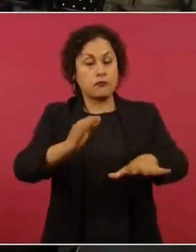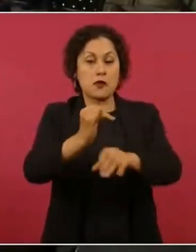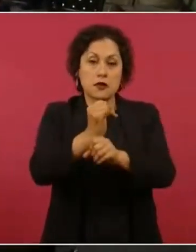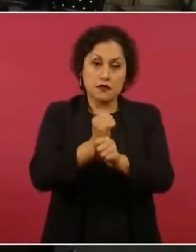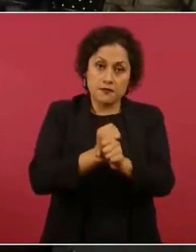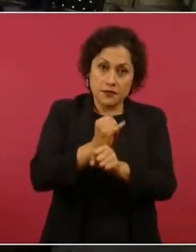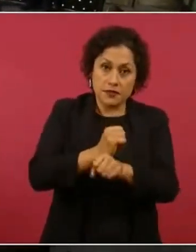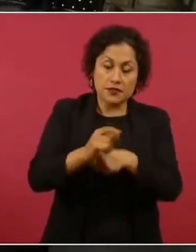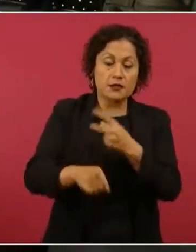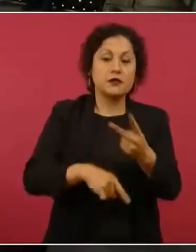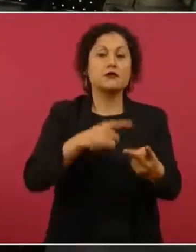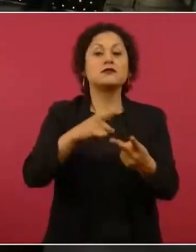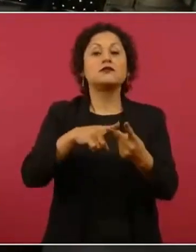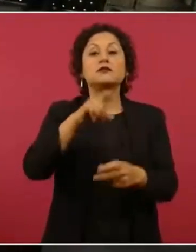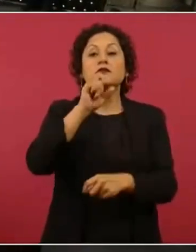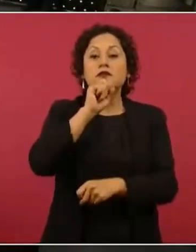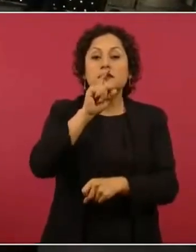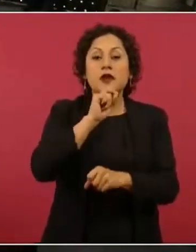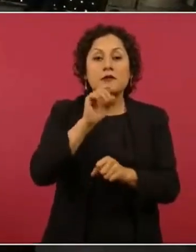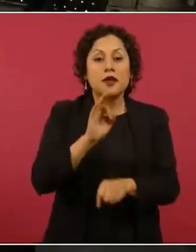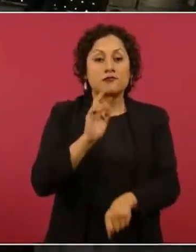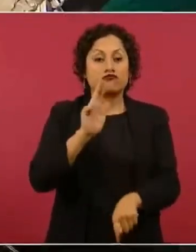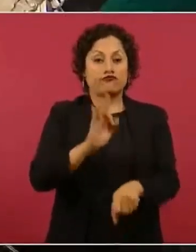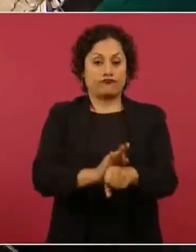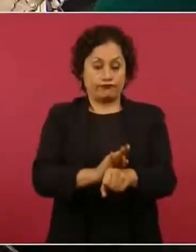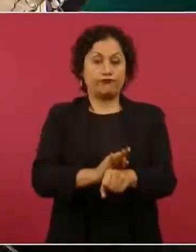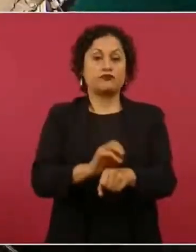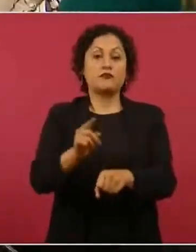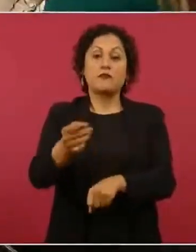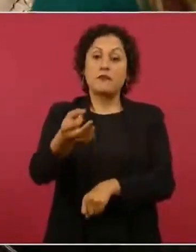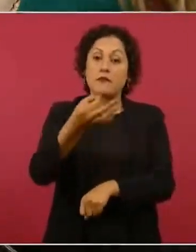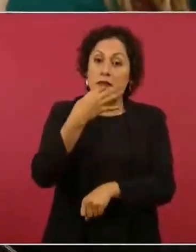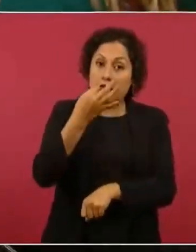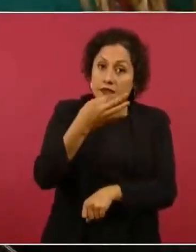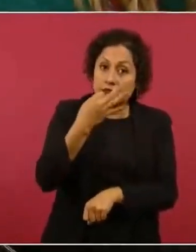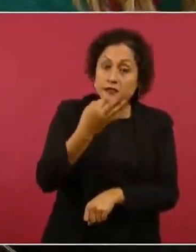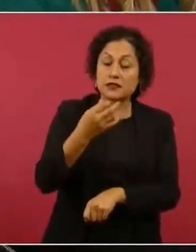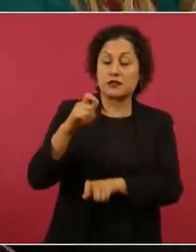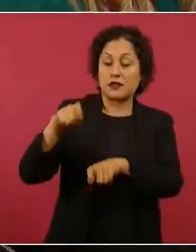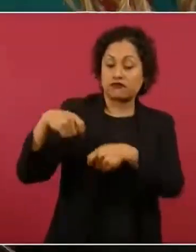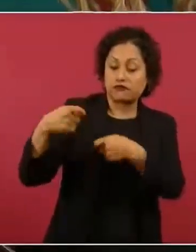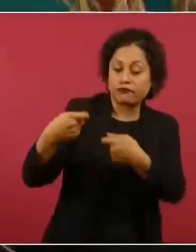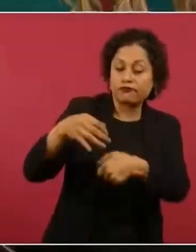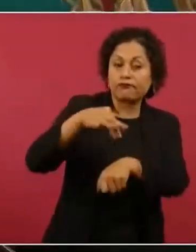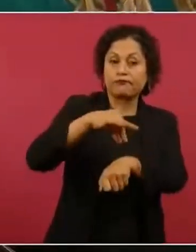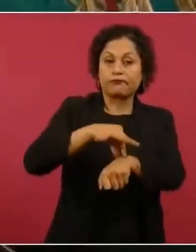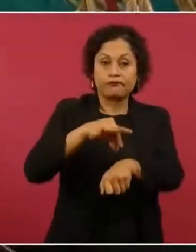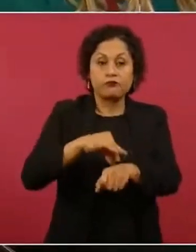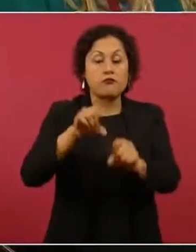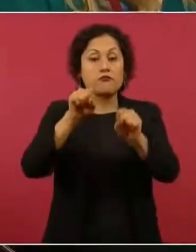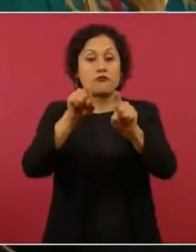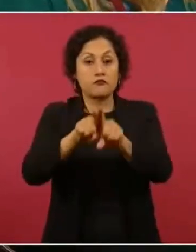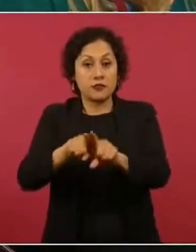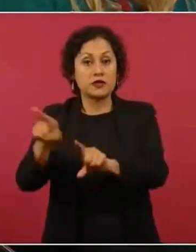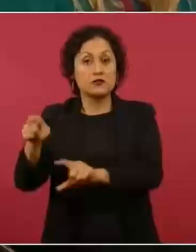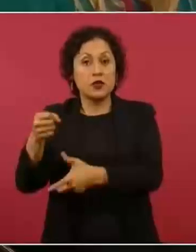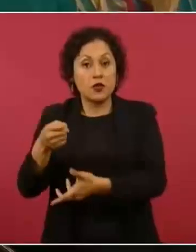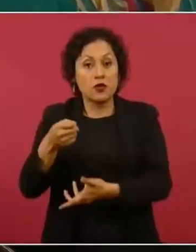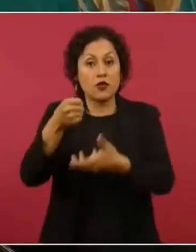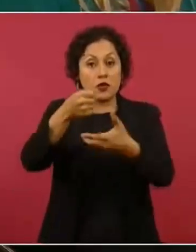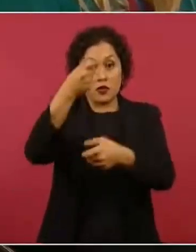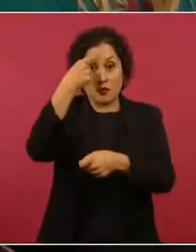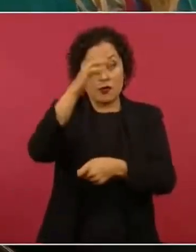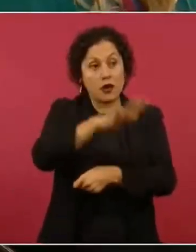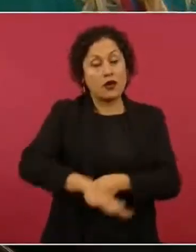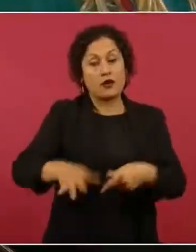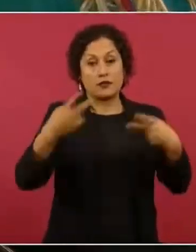desarrollo de la medicina tradicional, así como de promocionar la información y dar los recursos a los profesionales de